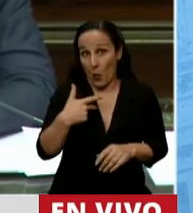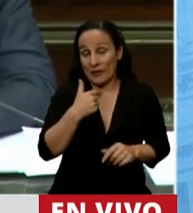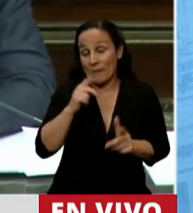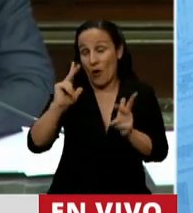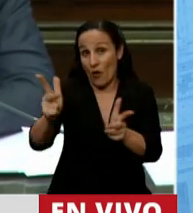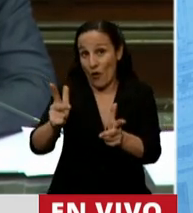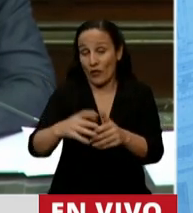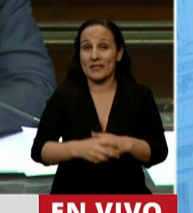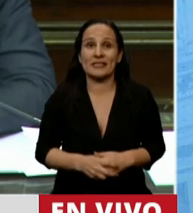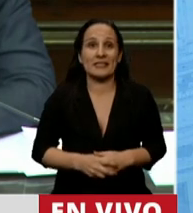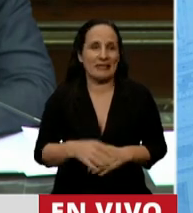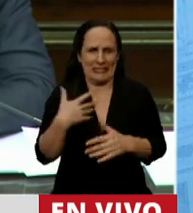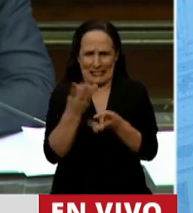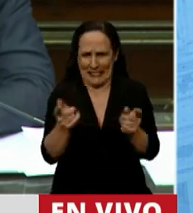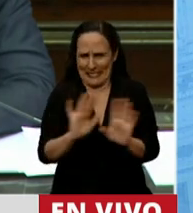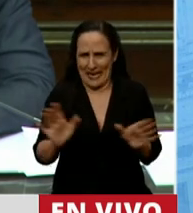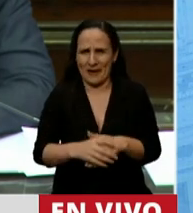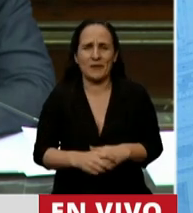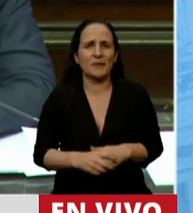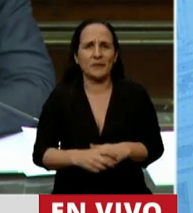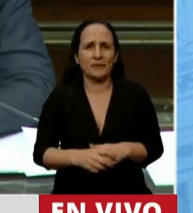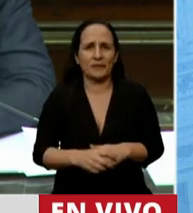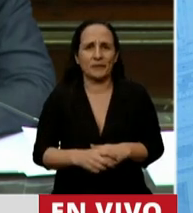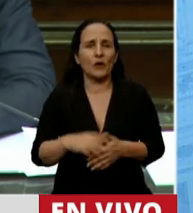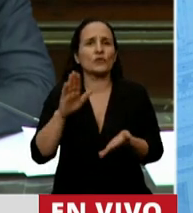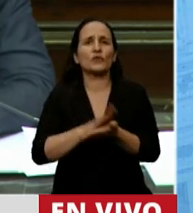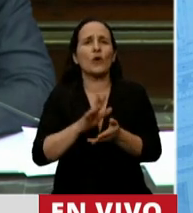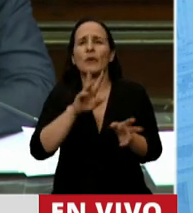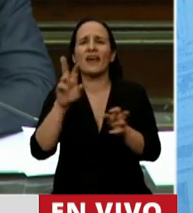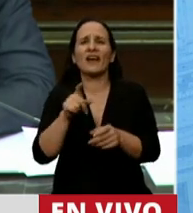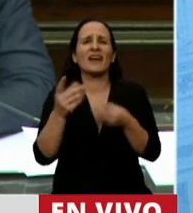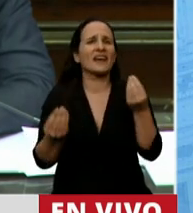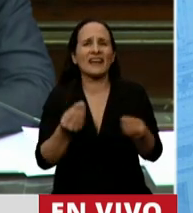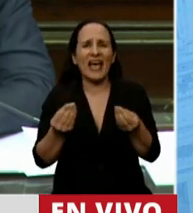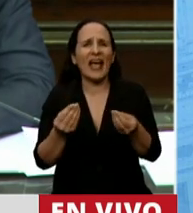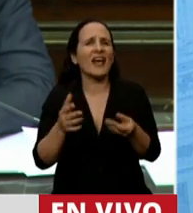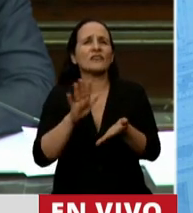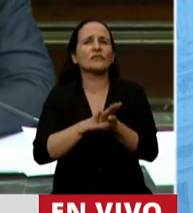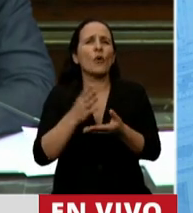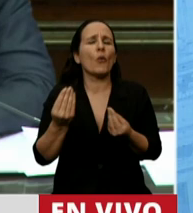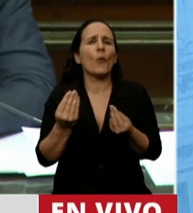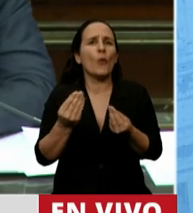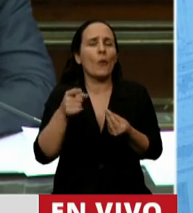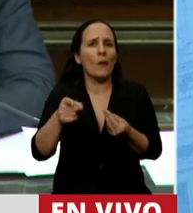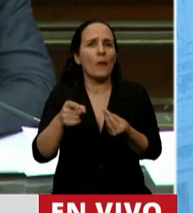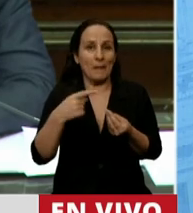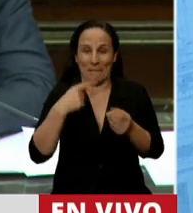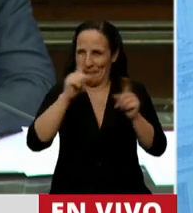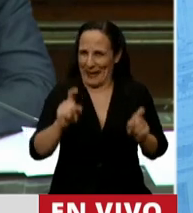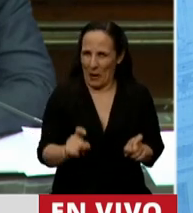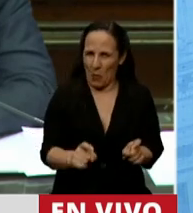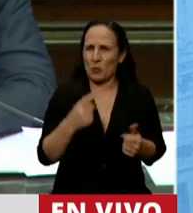manifestar y termino el transporte. Que nos responda cómo va a ser, porque entre las preguntas